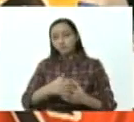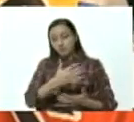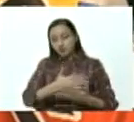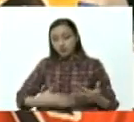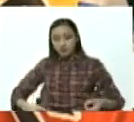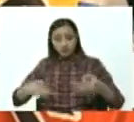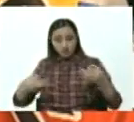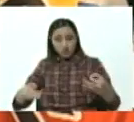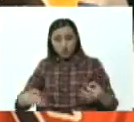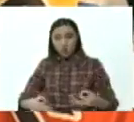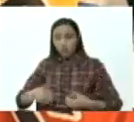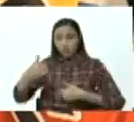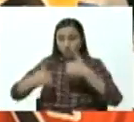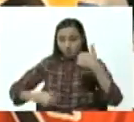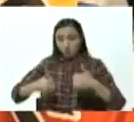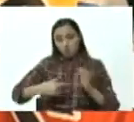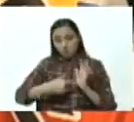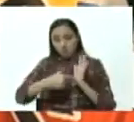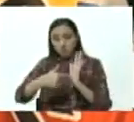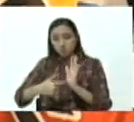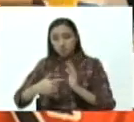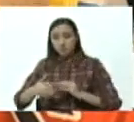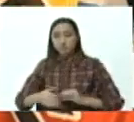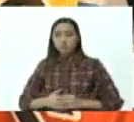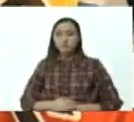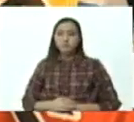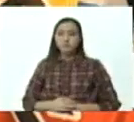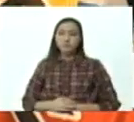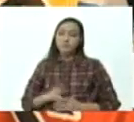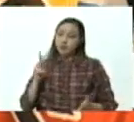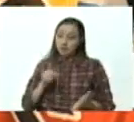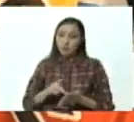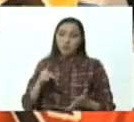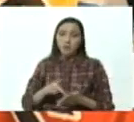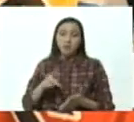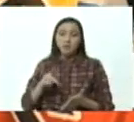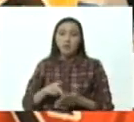postulado candidatos y están participando